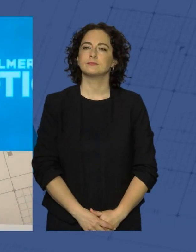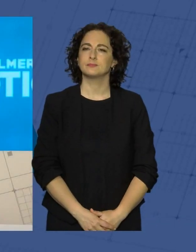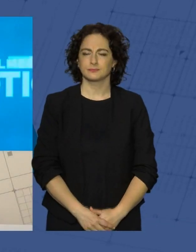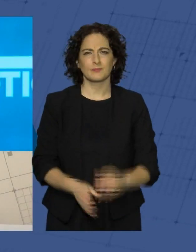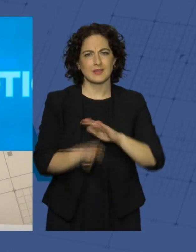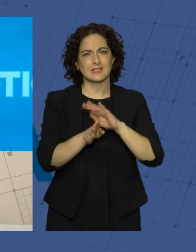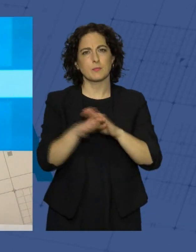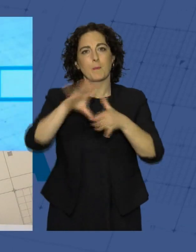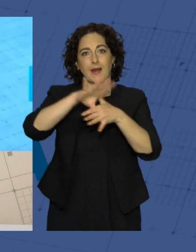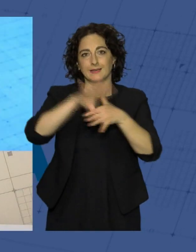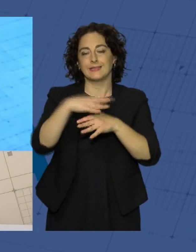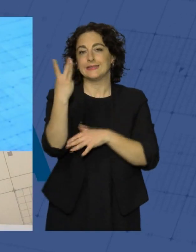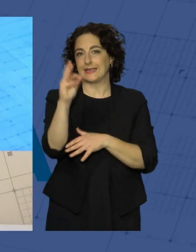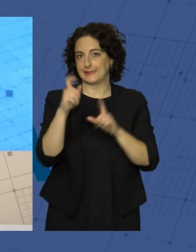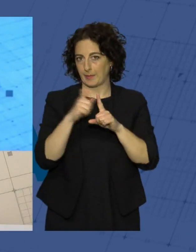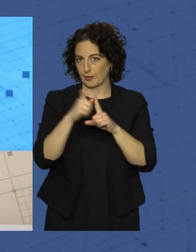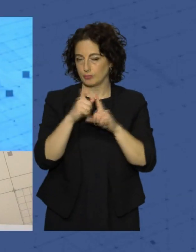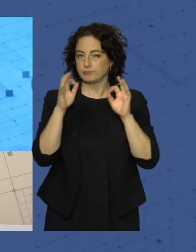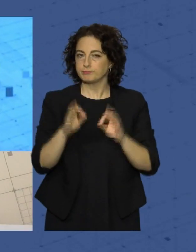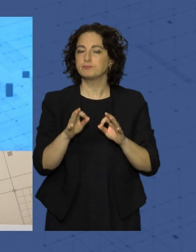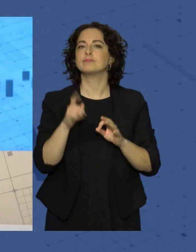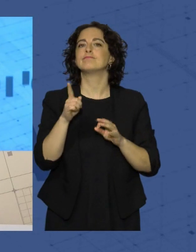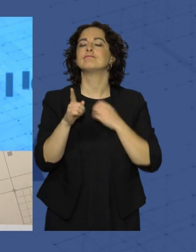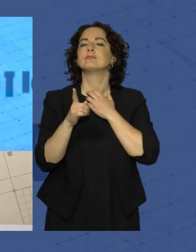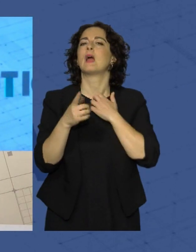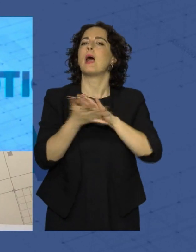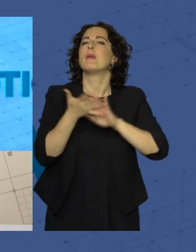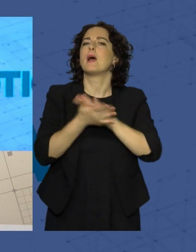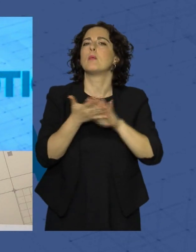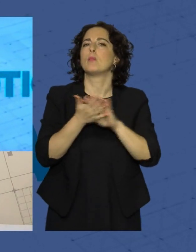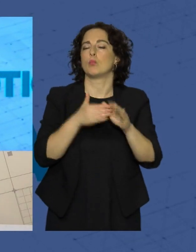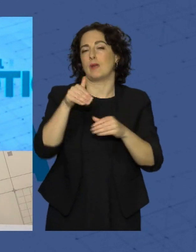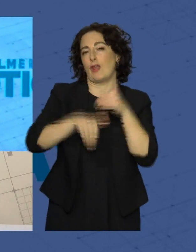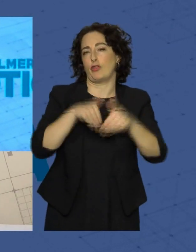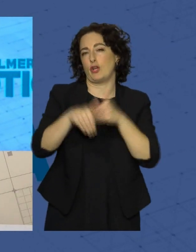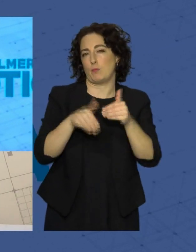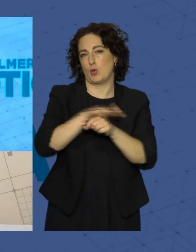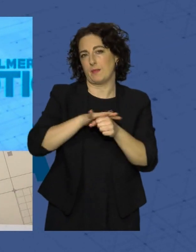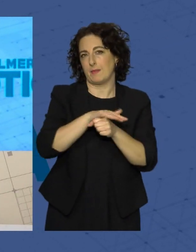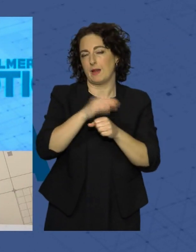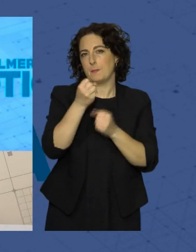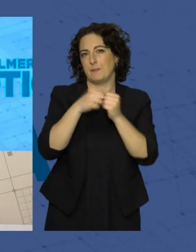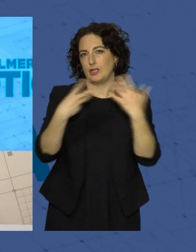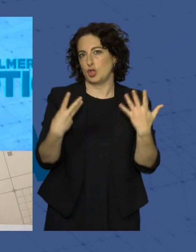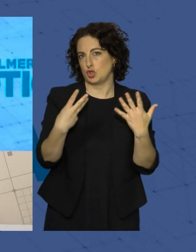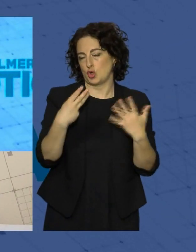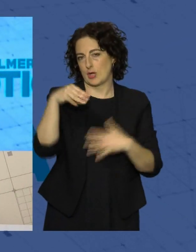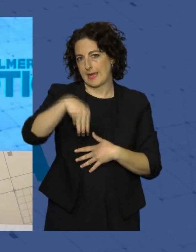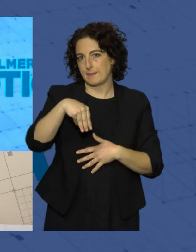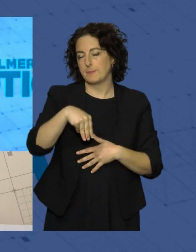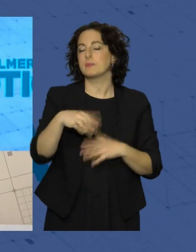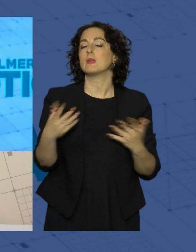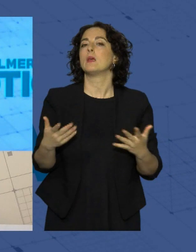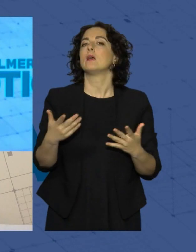Seguimos con el martes 30 de mayo, en el que seguíamos hablando de las municipales del 28M. El PP hacía balance de unos